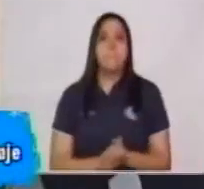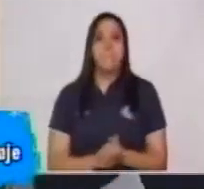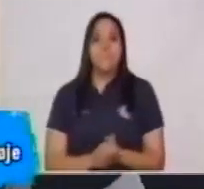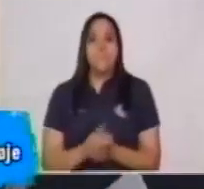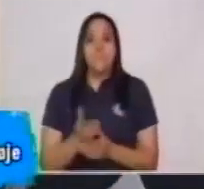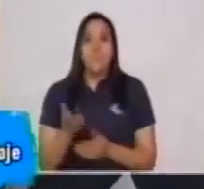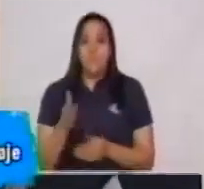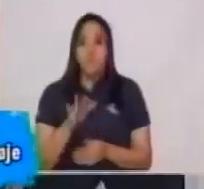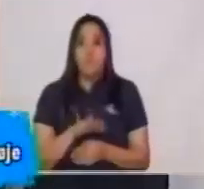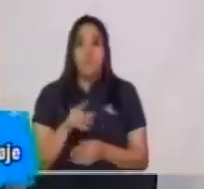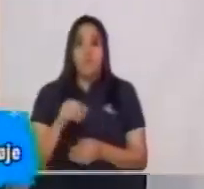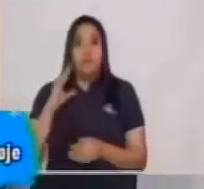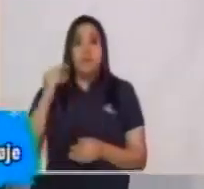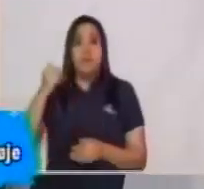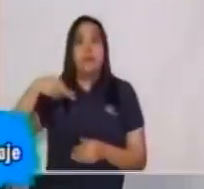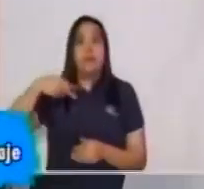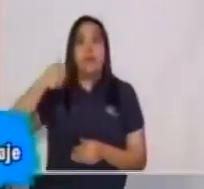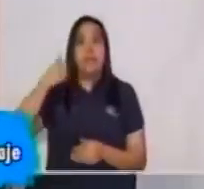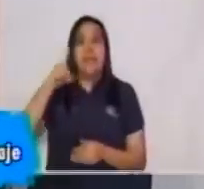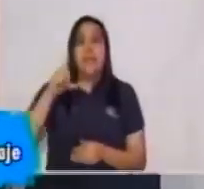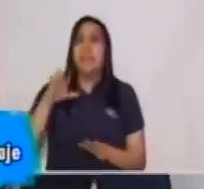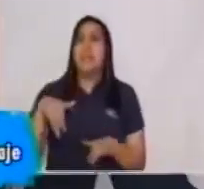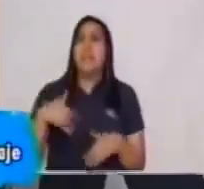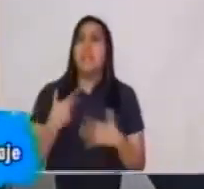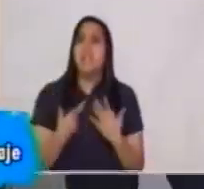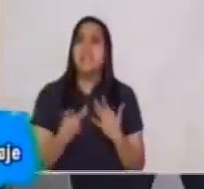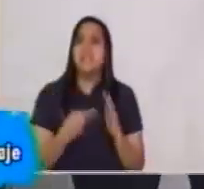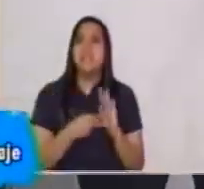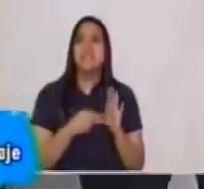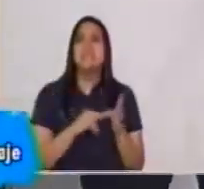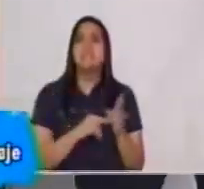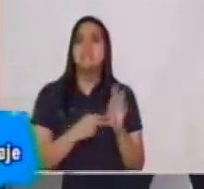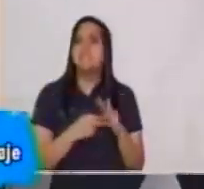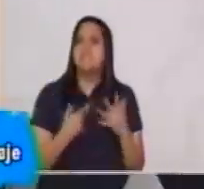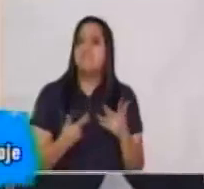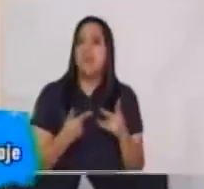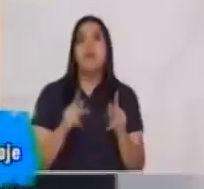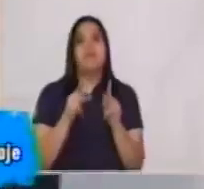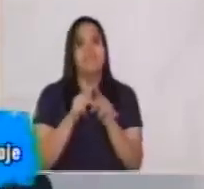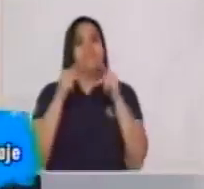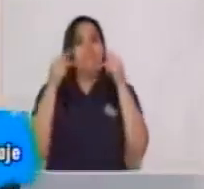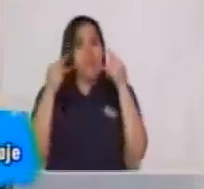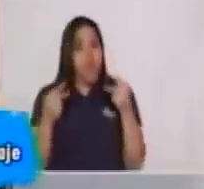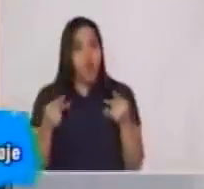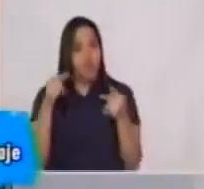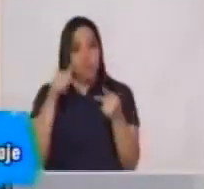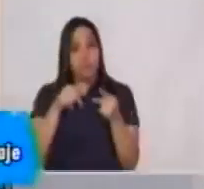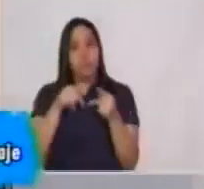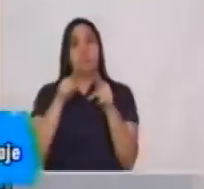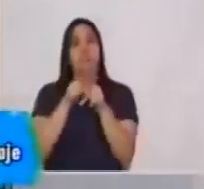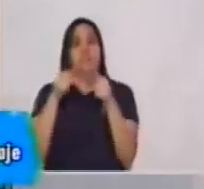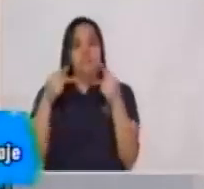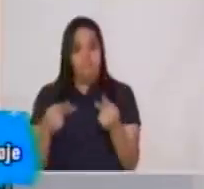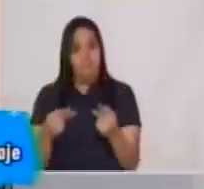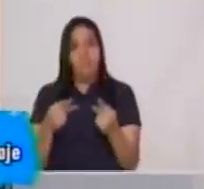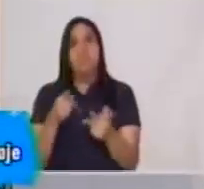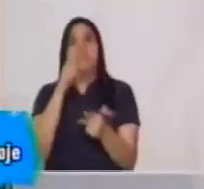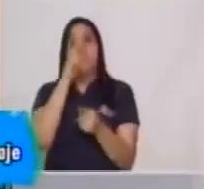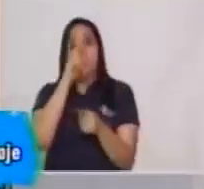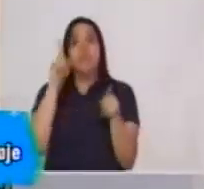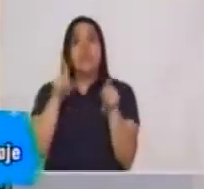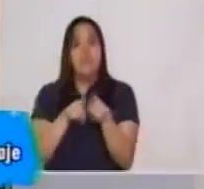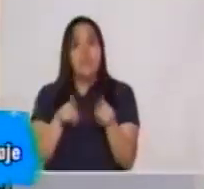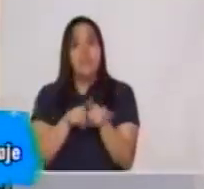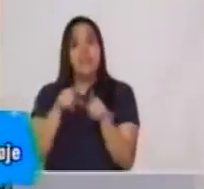Luego tenemos el canal. El canal ya nos está dado, que es el periódico en sí. Pero también están haciendo uso de